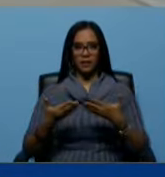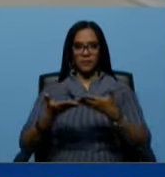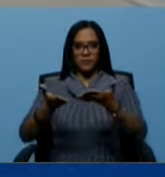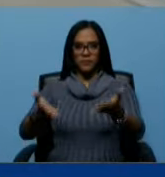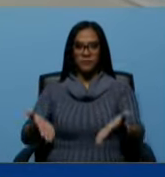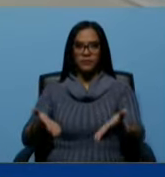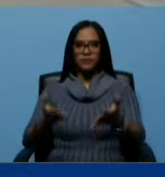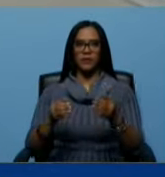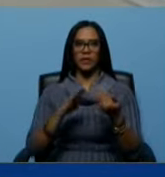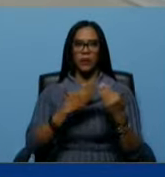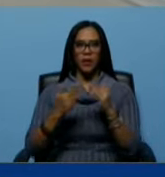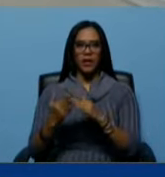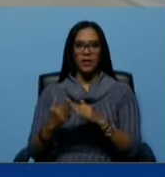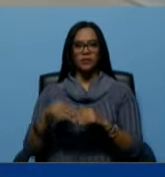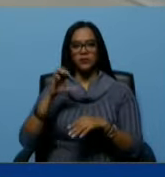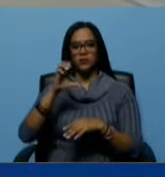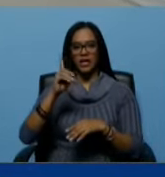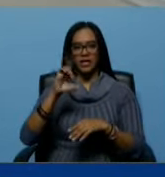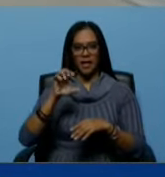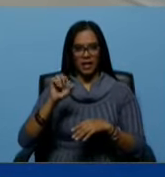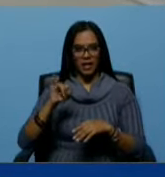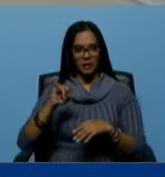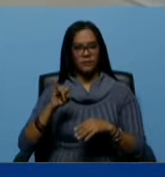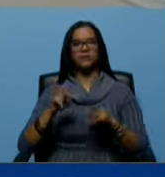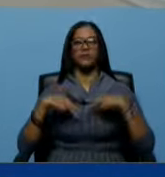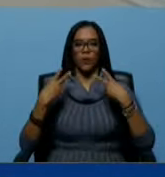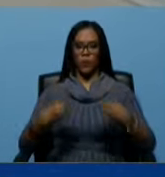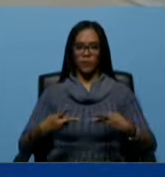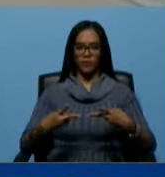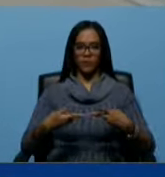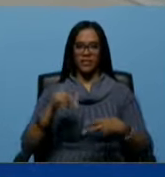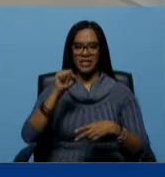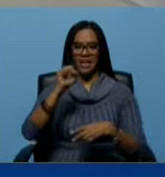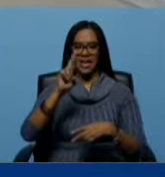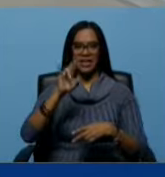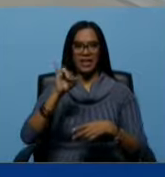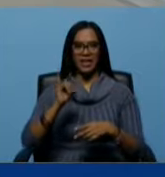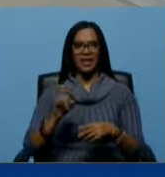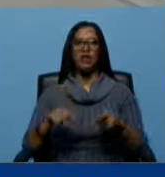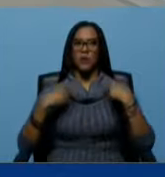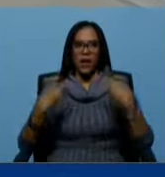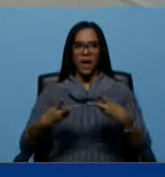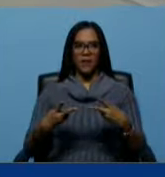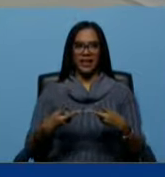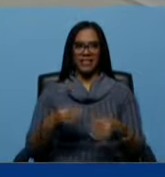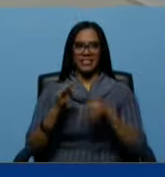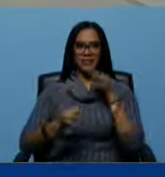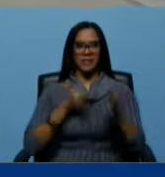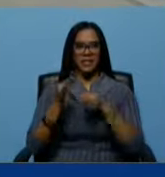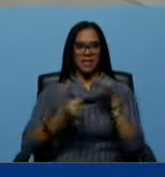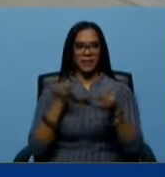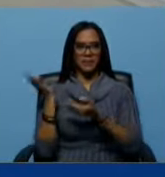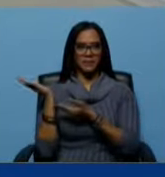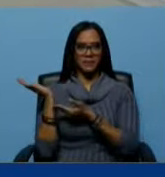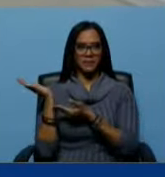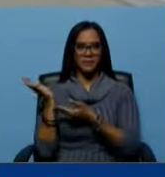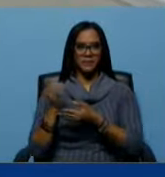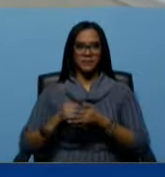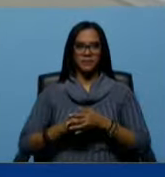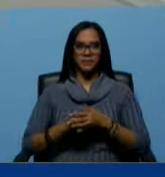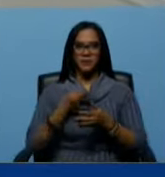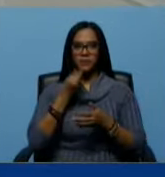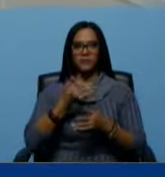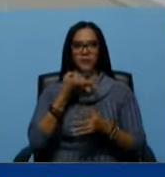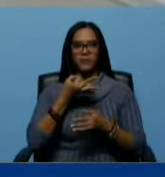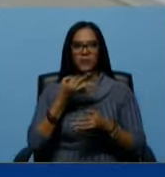CDI de paquete y su SRI de paquete. Doctora Moncada, cuénteme. Buenas tardes,